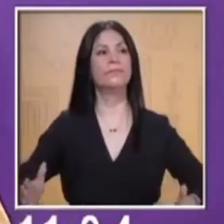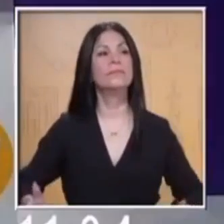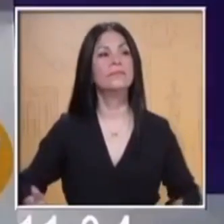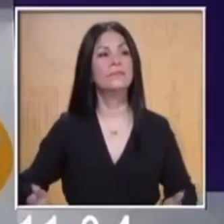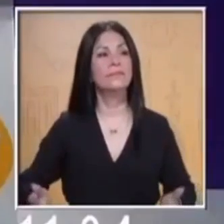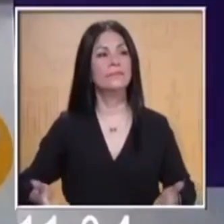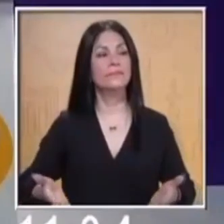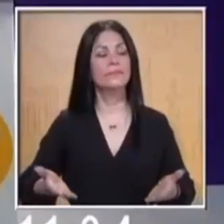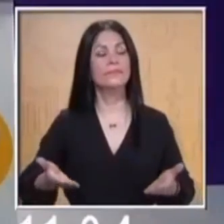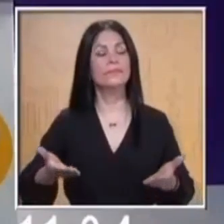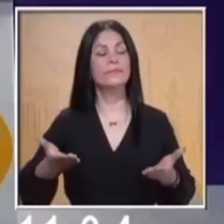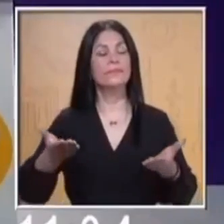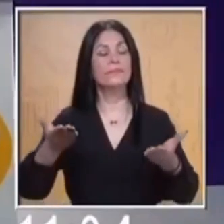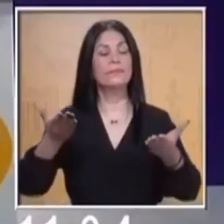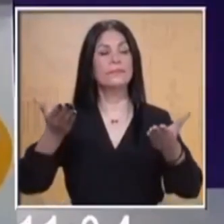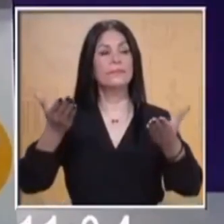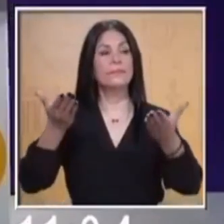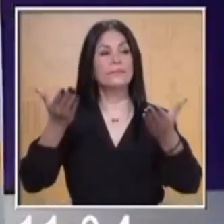inhalamos.